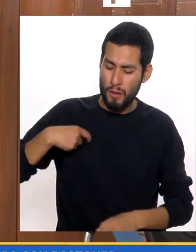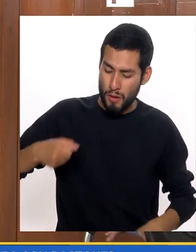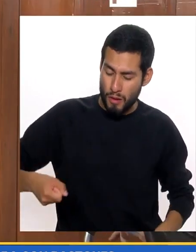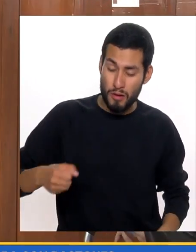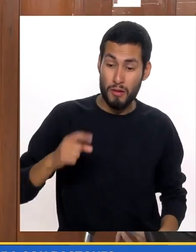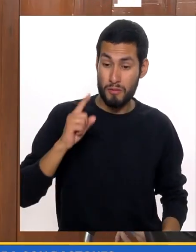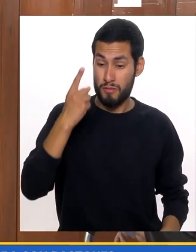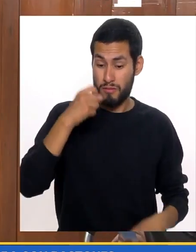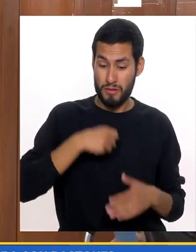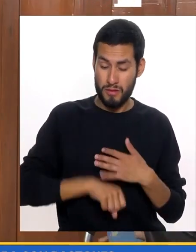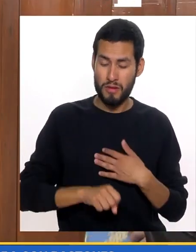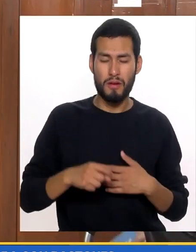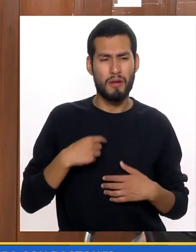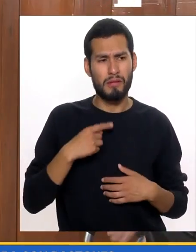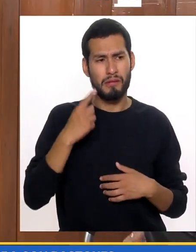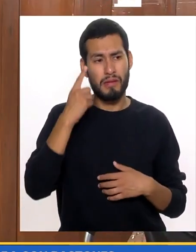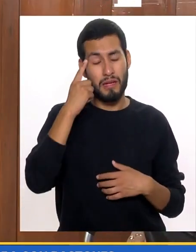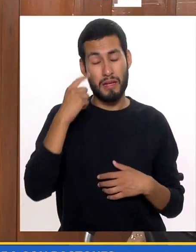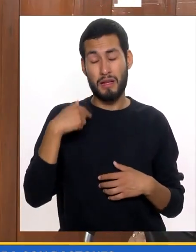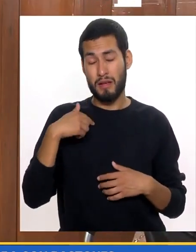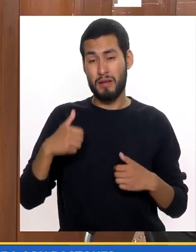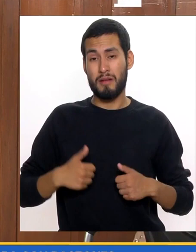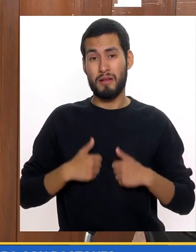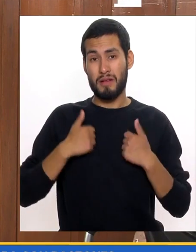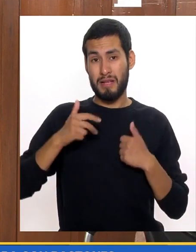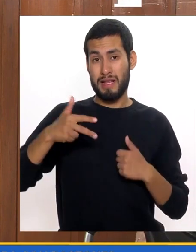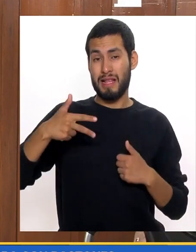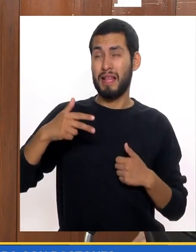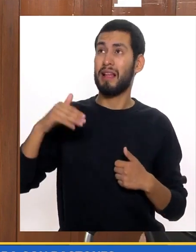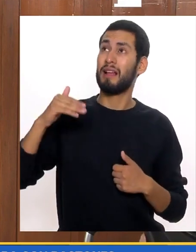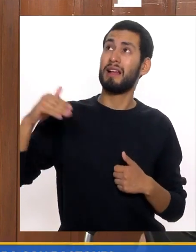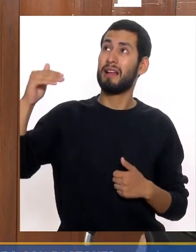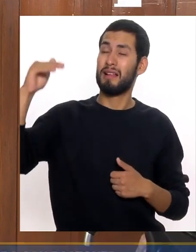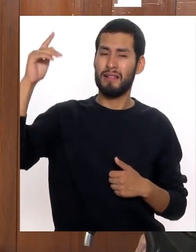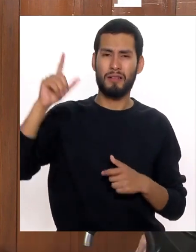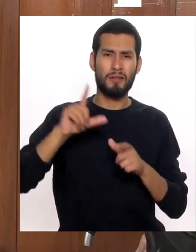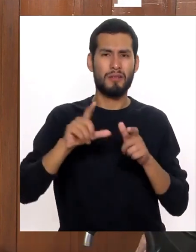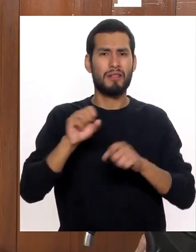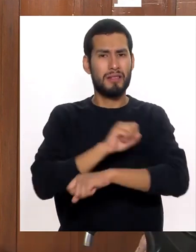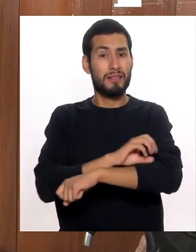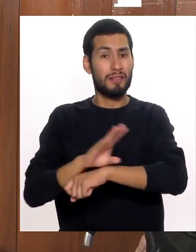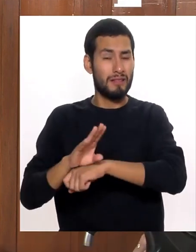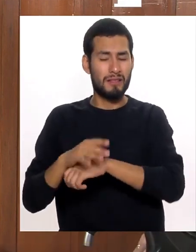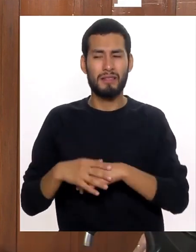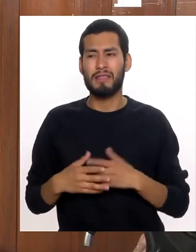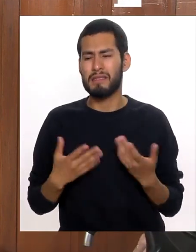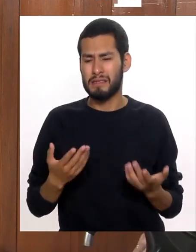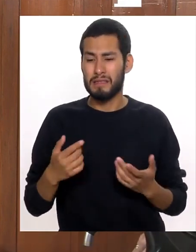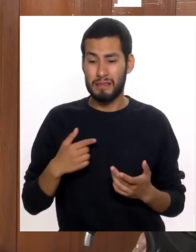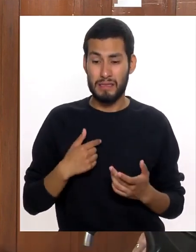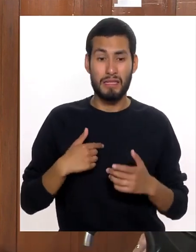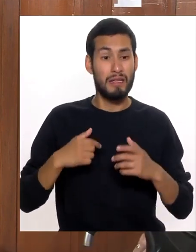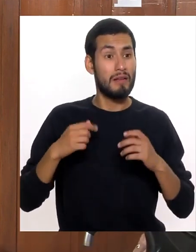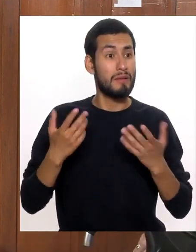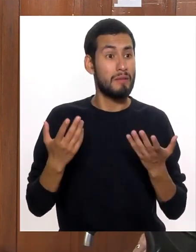tuve al primero Nosotros decíamos Vivíamos en el tercer piso En San Borja Entonces nosotros para